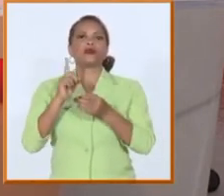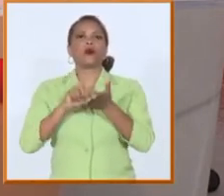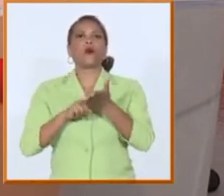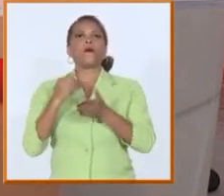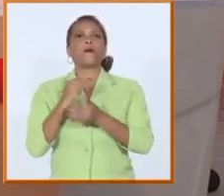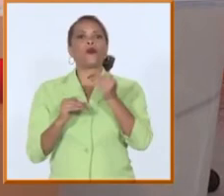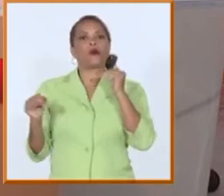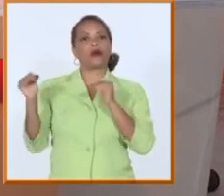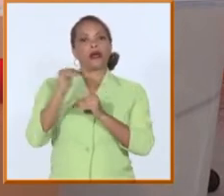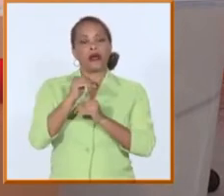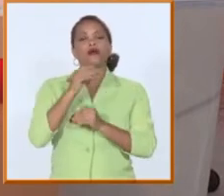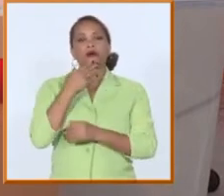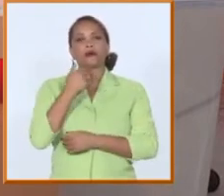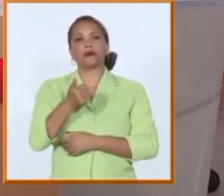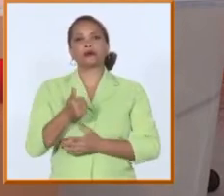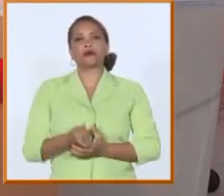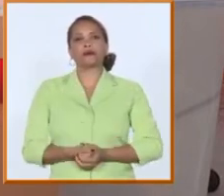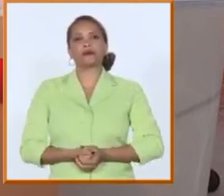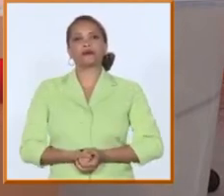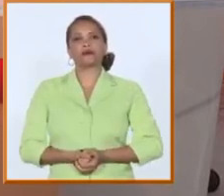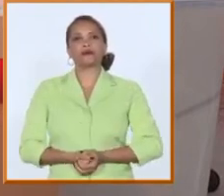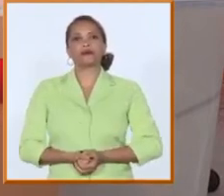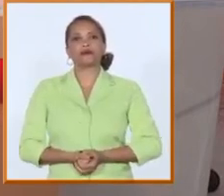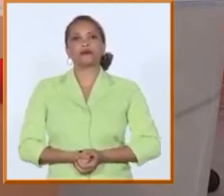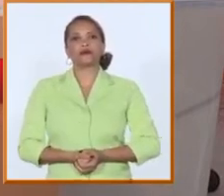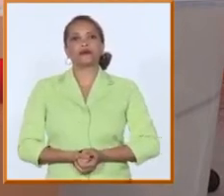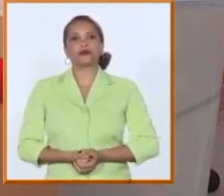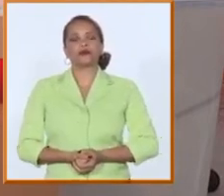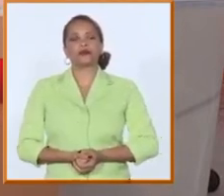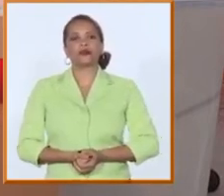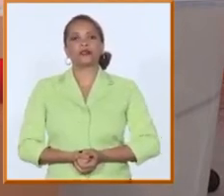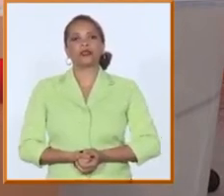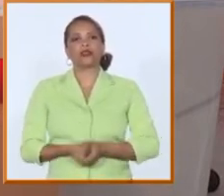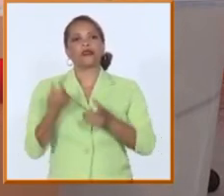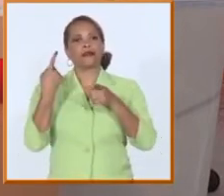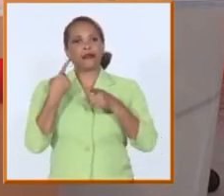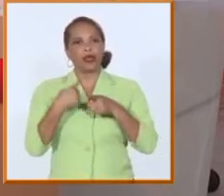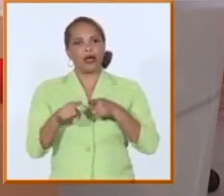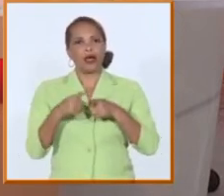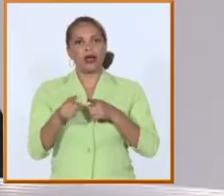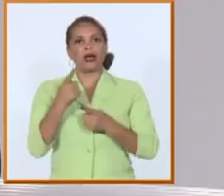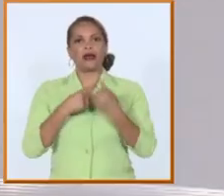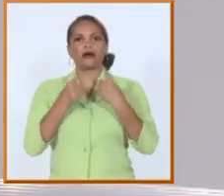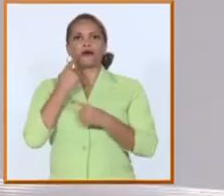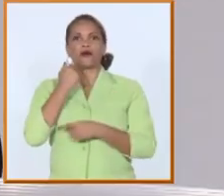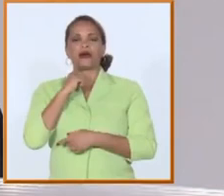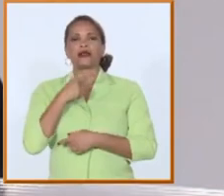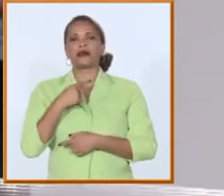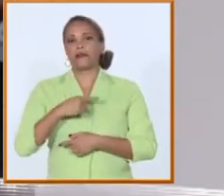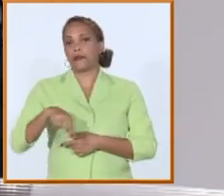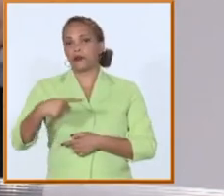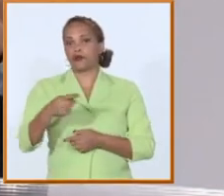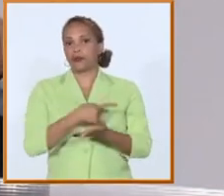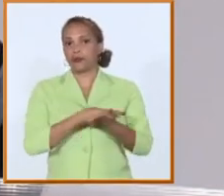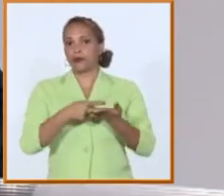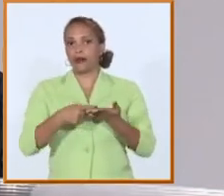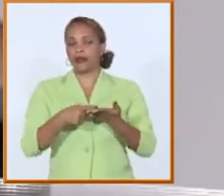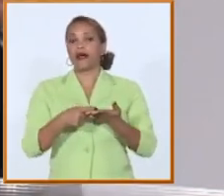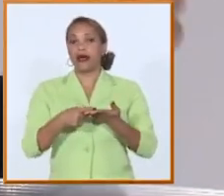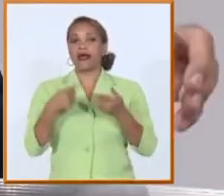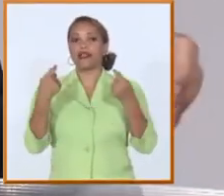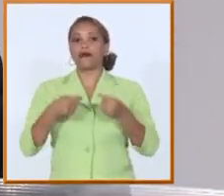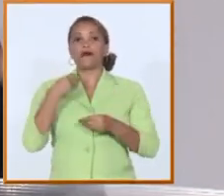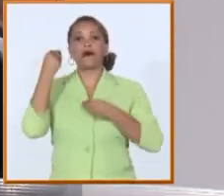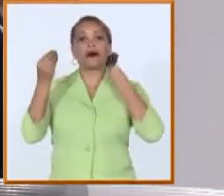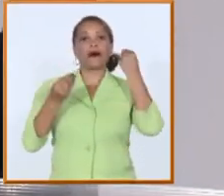para el país hay otro reto muy importante que tenemos que enfrentar en estas próximas semanas y es el análisis que estamos haciendo